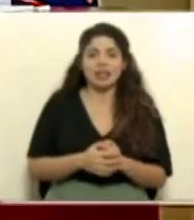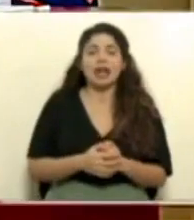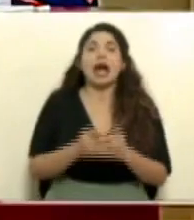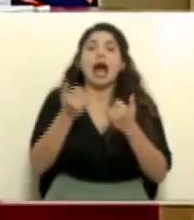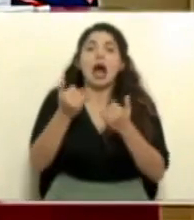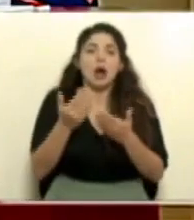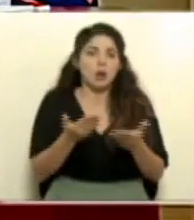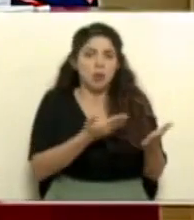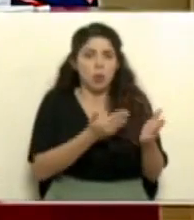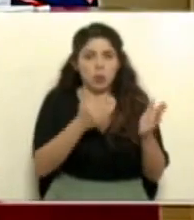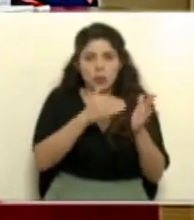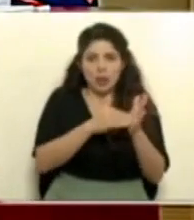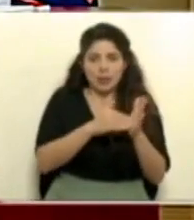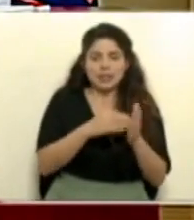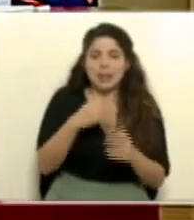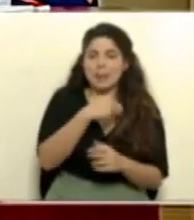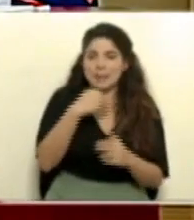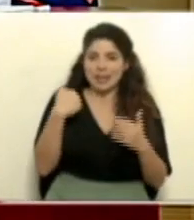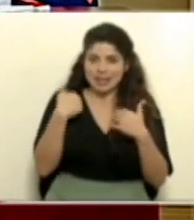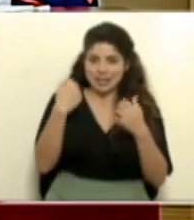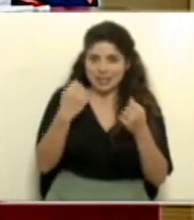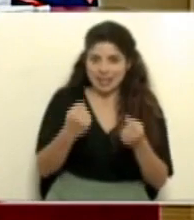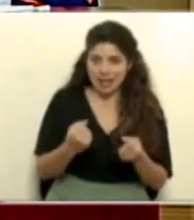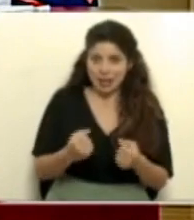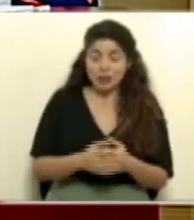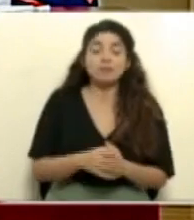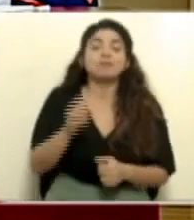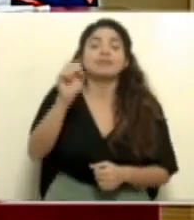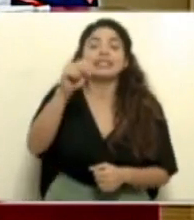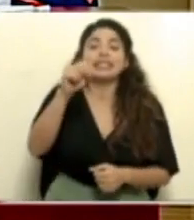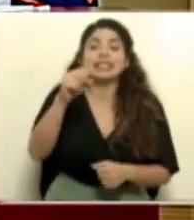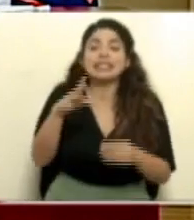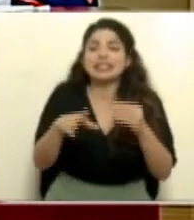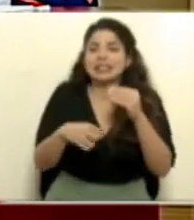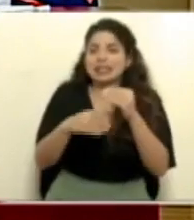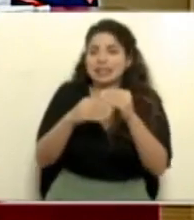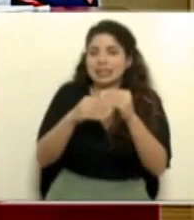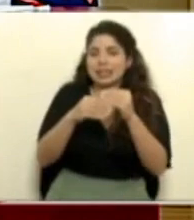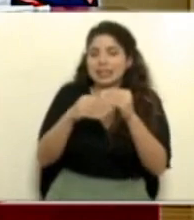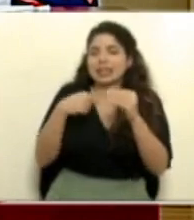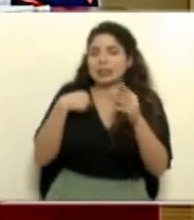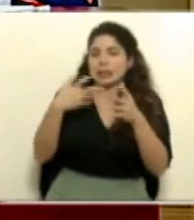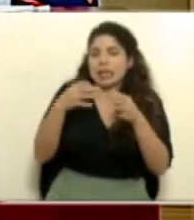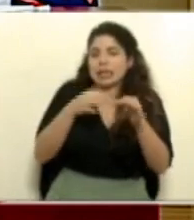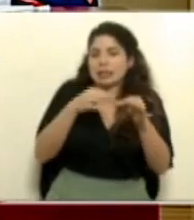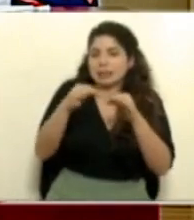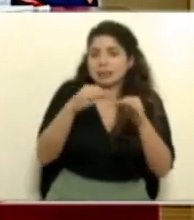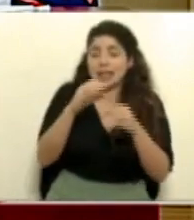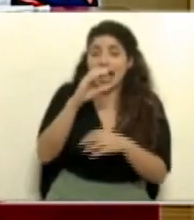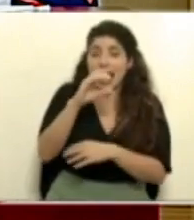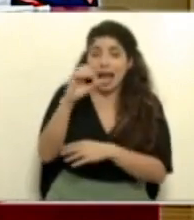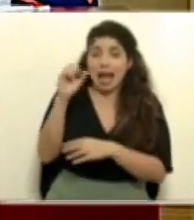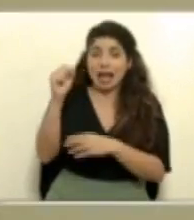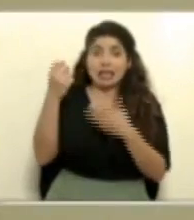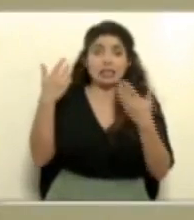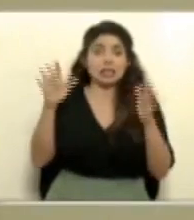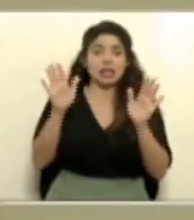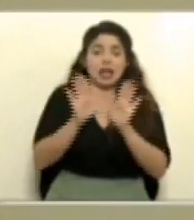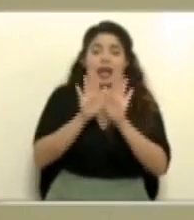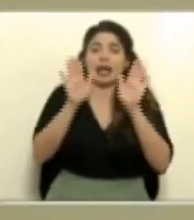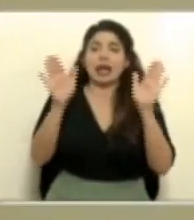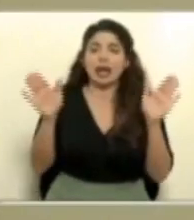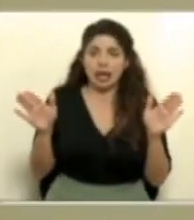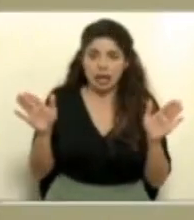escuchamos nuevamente al ministro de salud sí que con respecto a la última pregunta para ampliar ya incluso la caja de forma generalizada